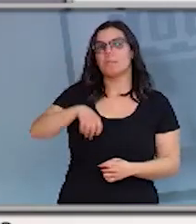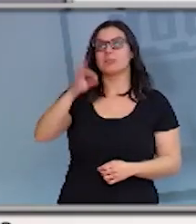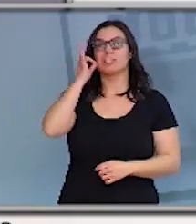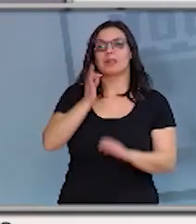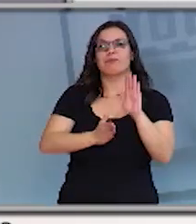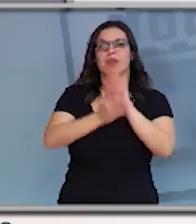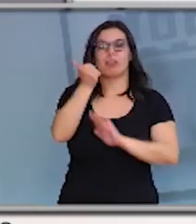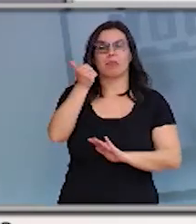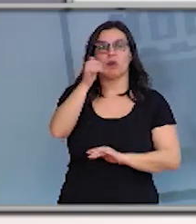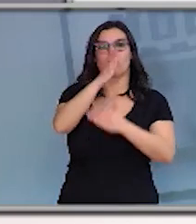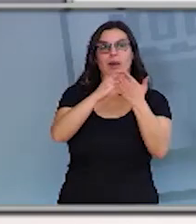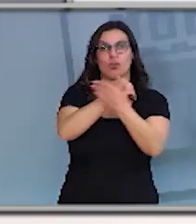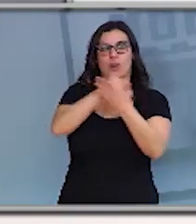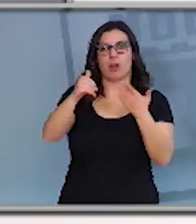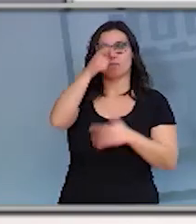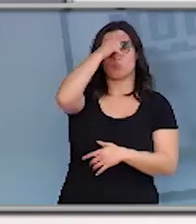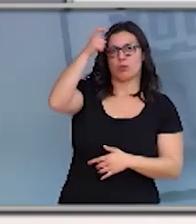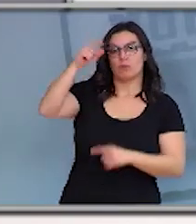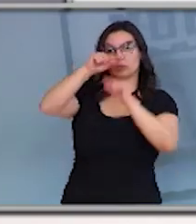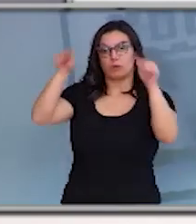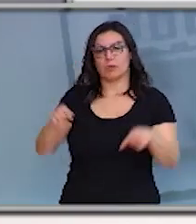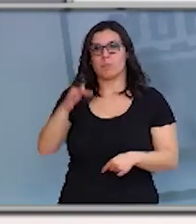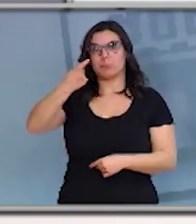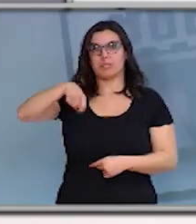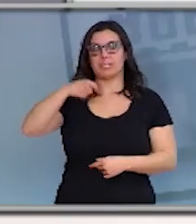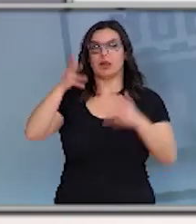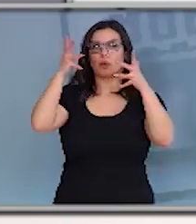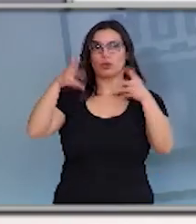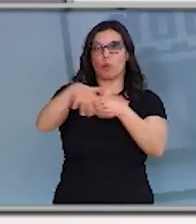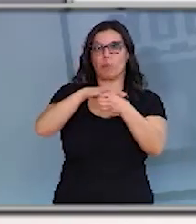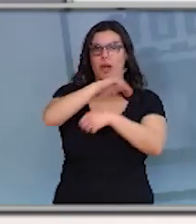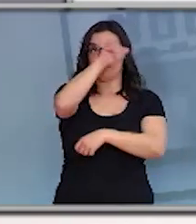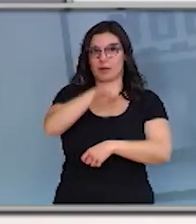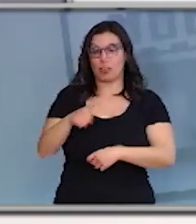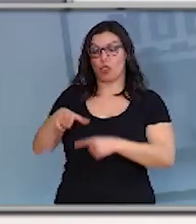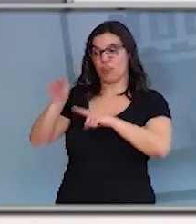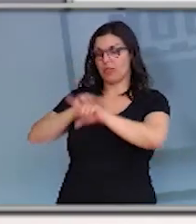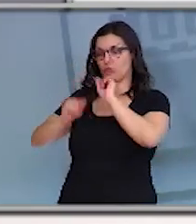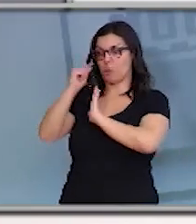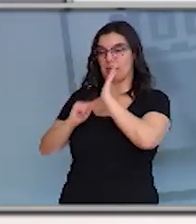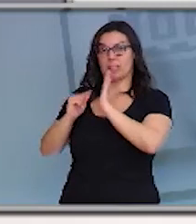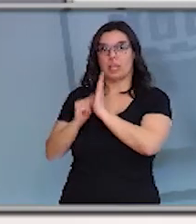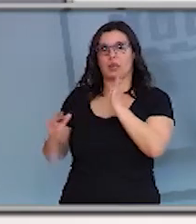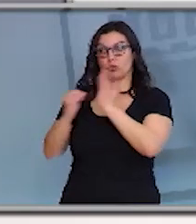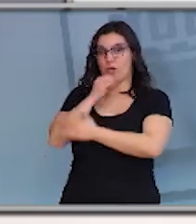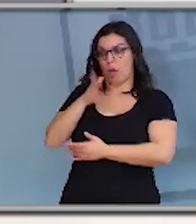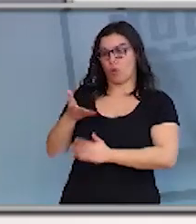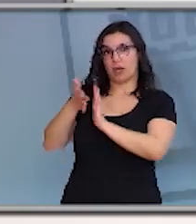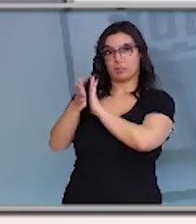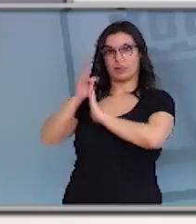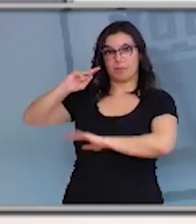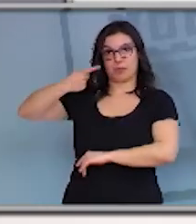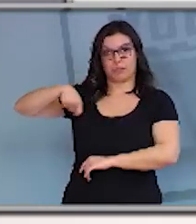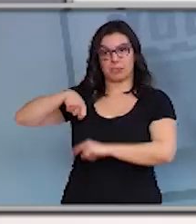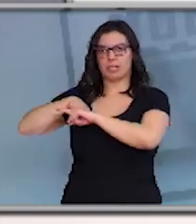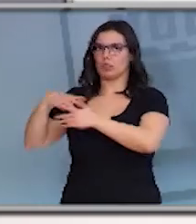Municipios y Provincias y el presidente del Consejo Comarcal del Bierzo de las decisiones de las medidas que va a anunciar ahora mismo